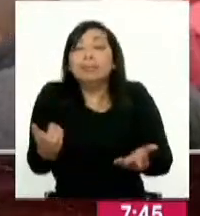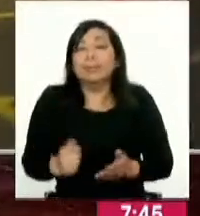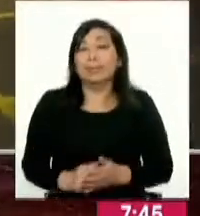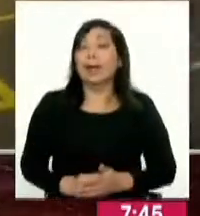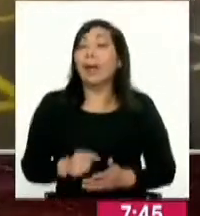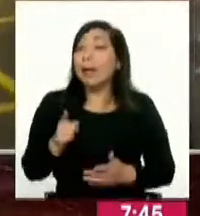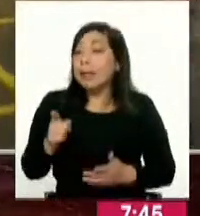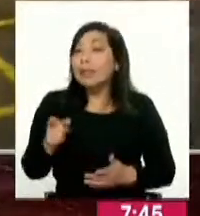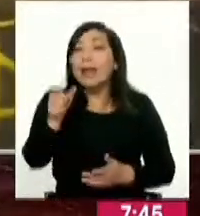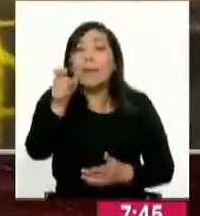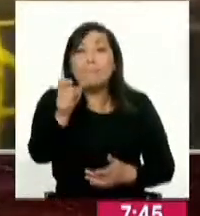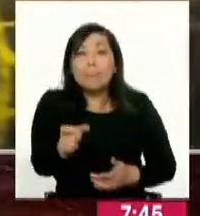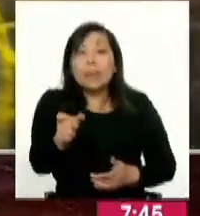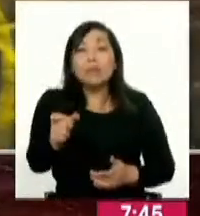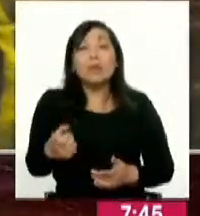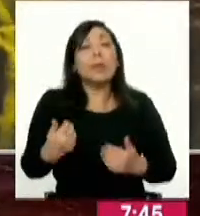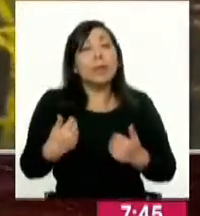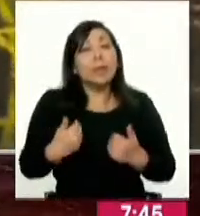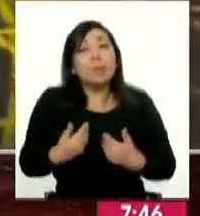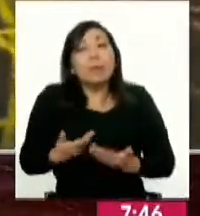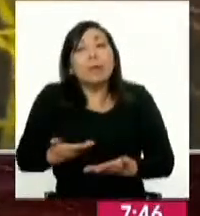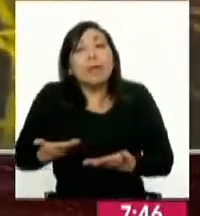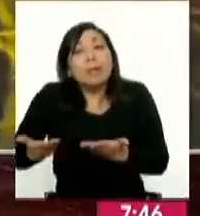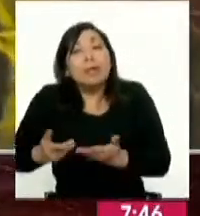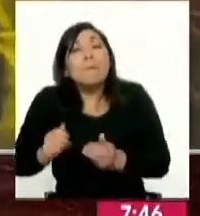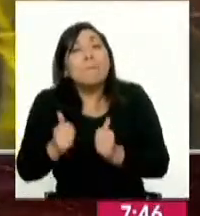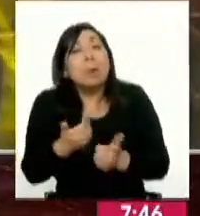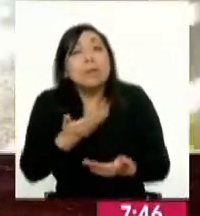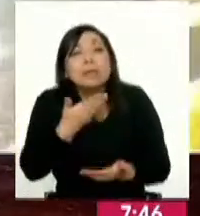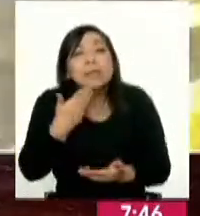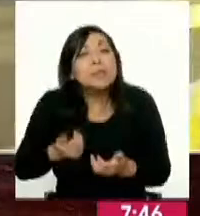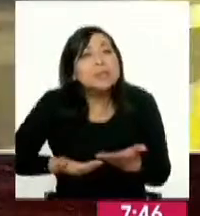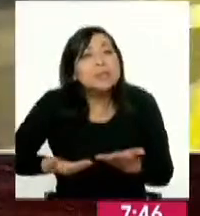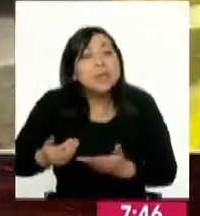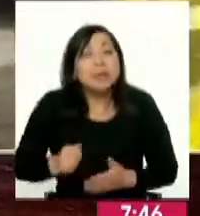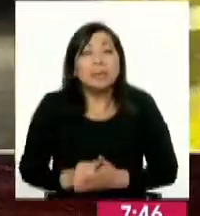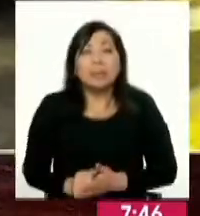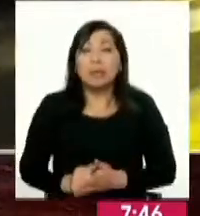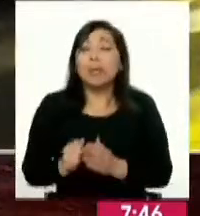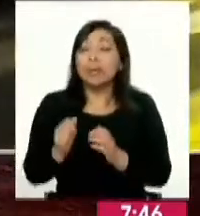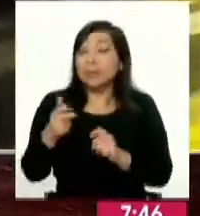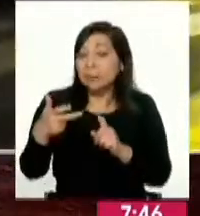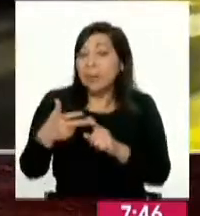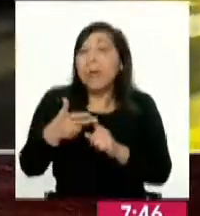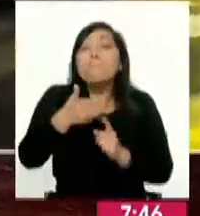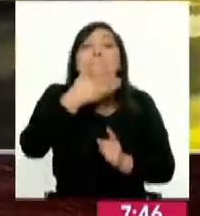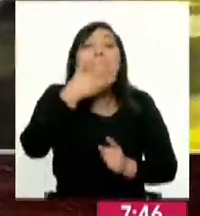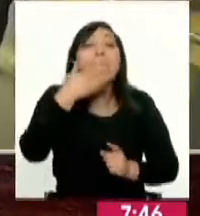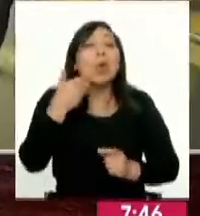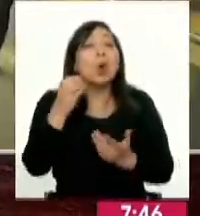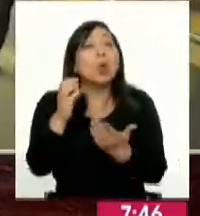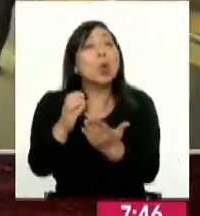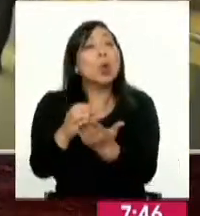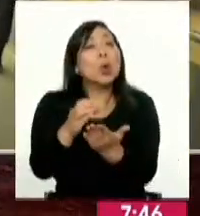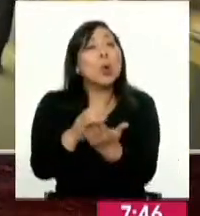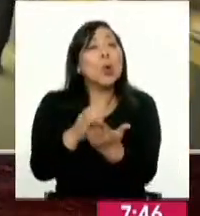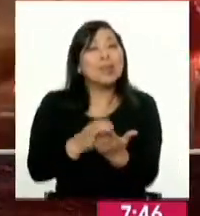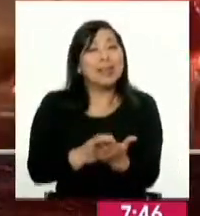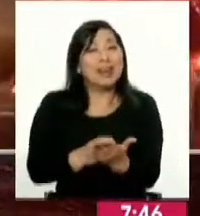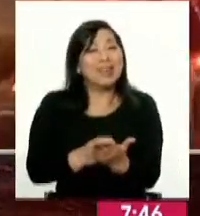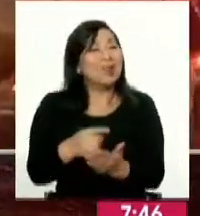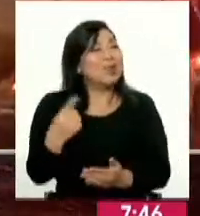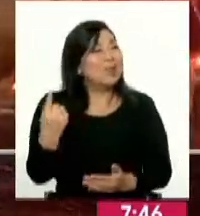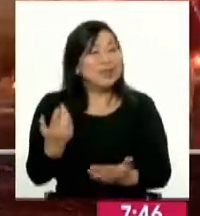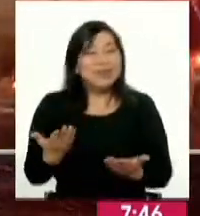soles esas son las personas a las cuales nos tenemos que dedicar y lo tercero es poder mejorar estos contratos que no son